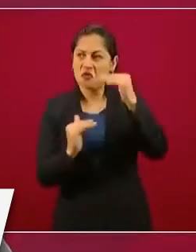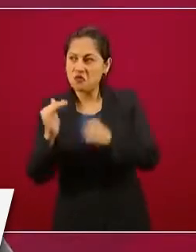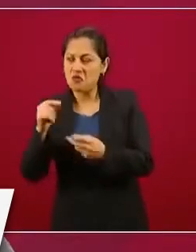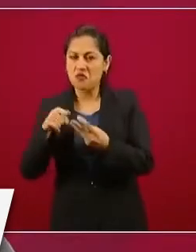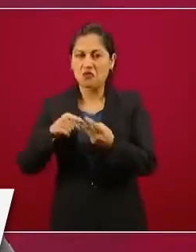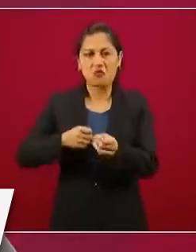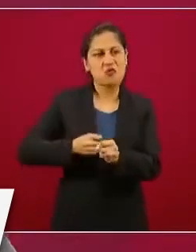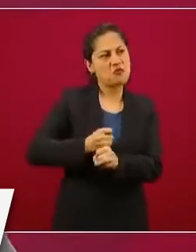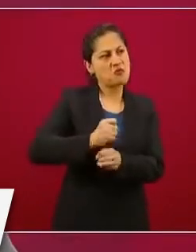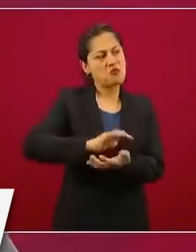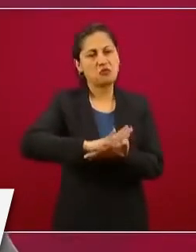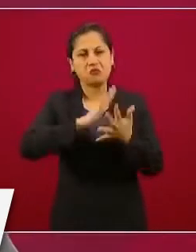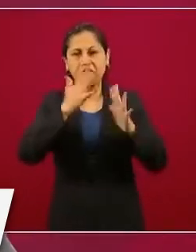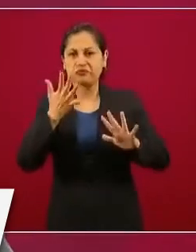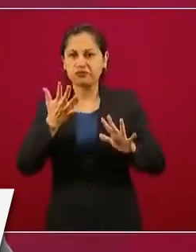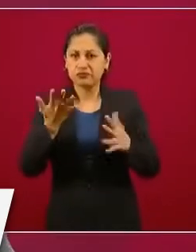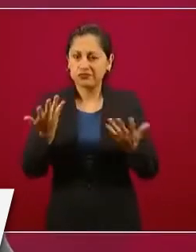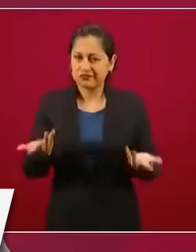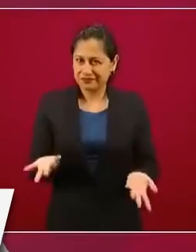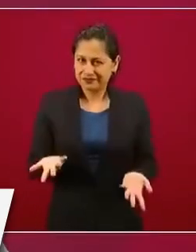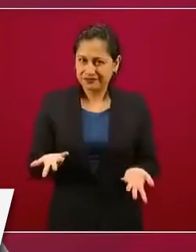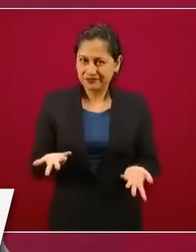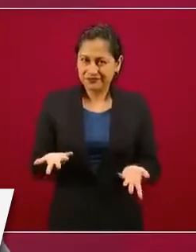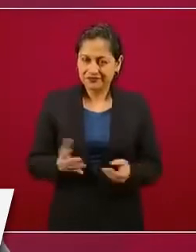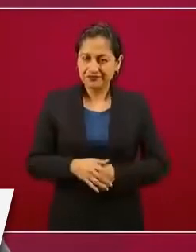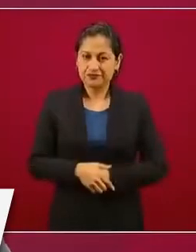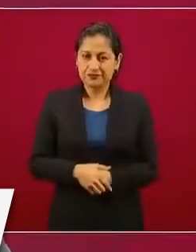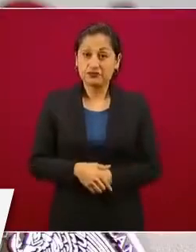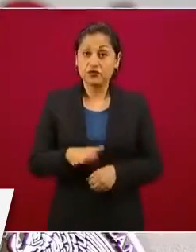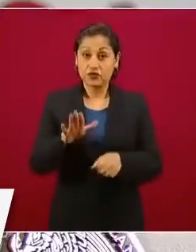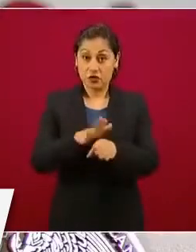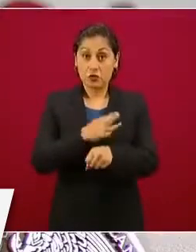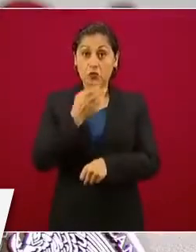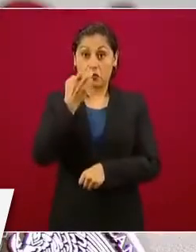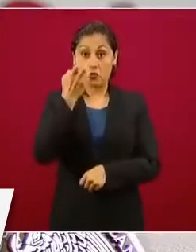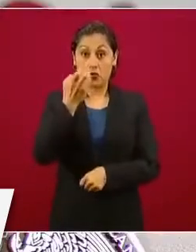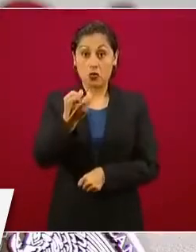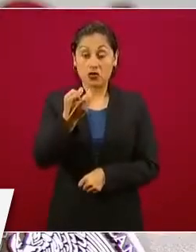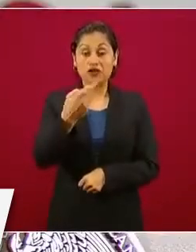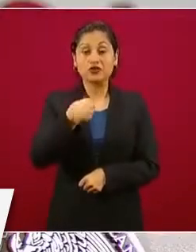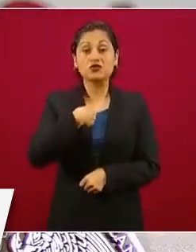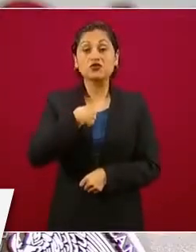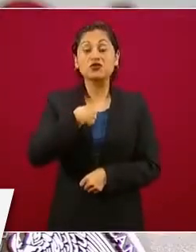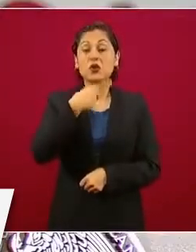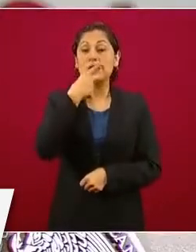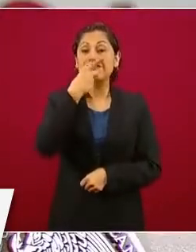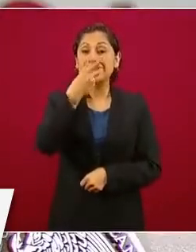Por eso digo, no es epidemia, no es pandemia,